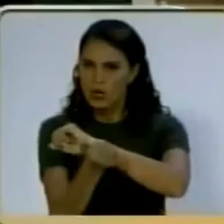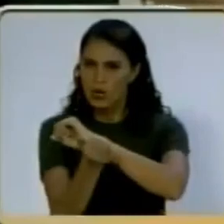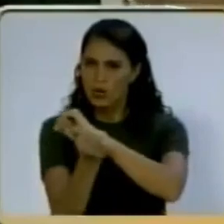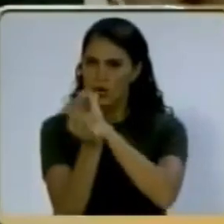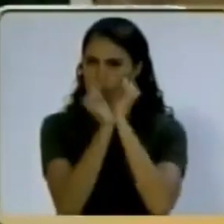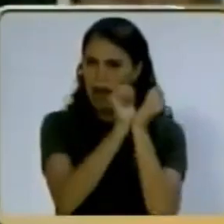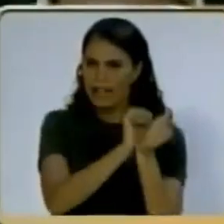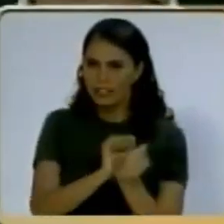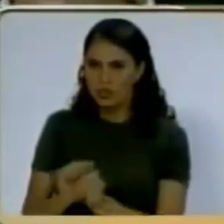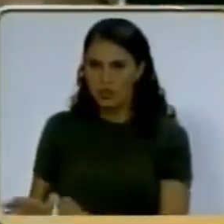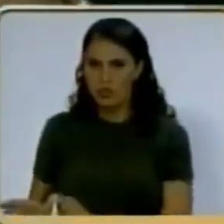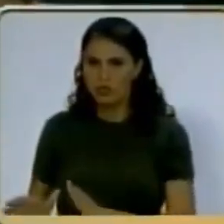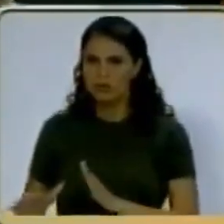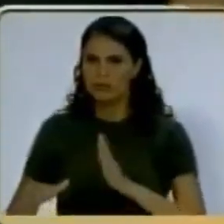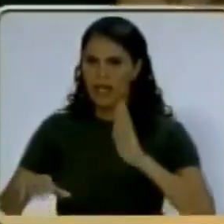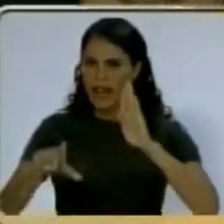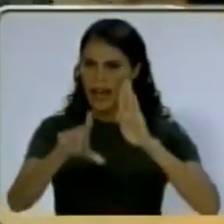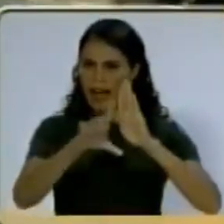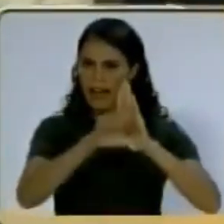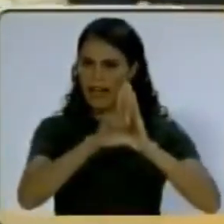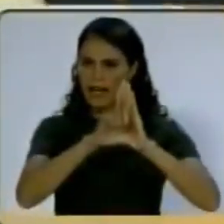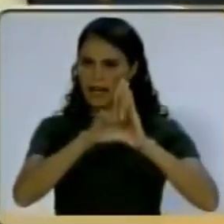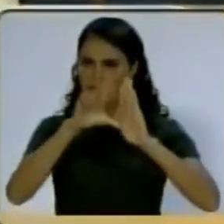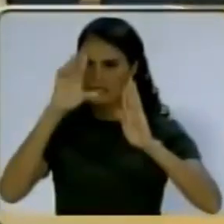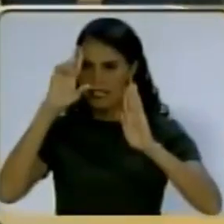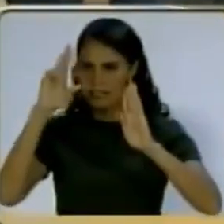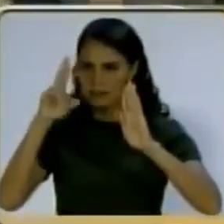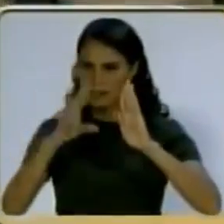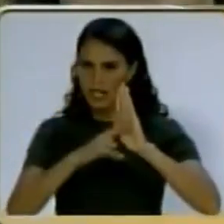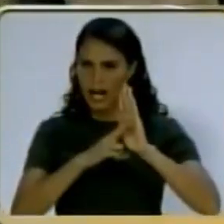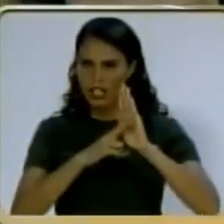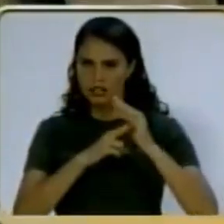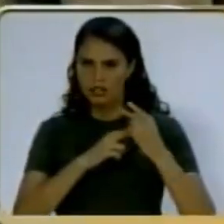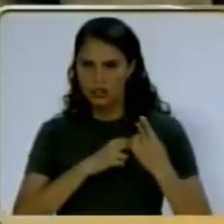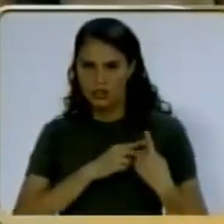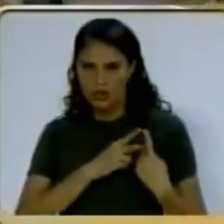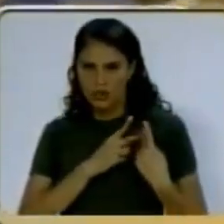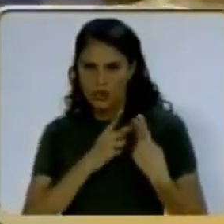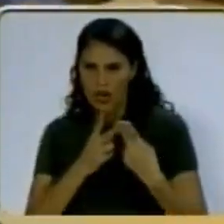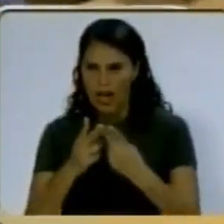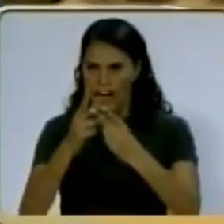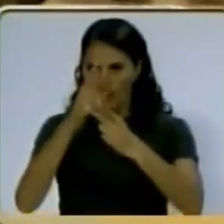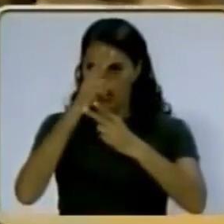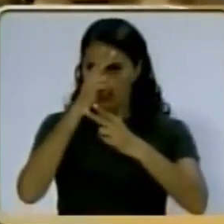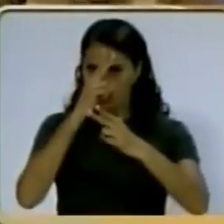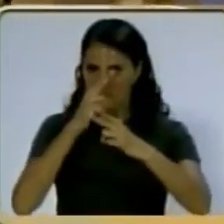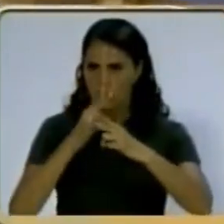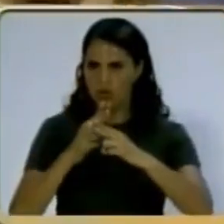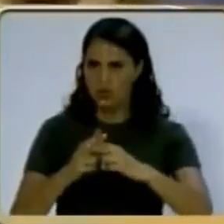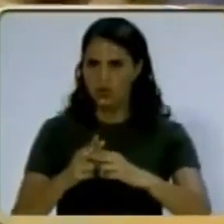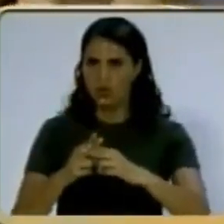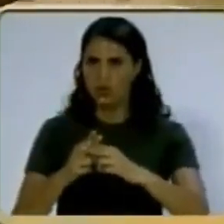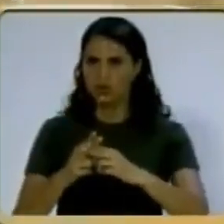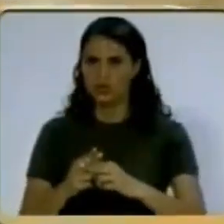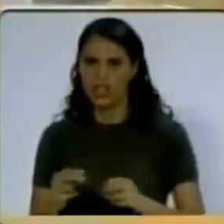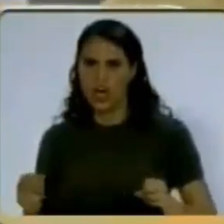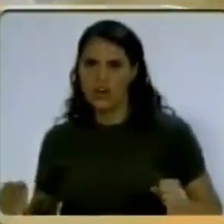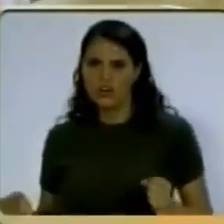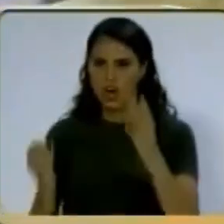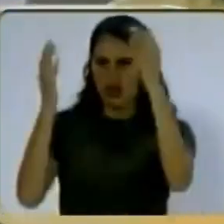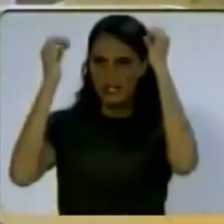que en tu corazón, la ley respetando la virtud de amor!